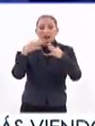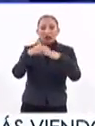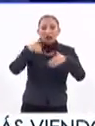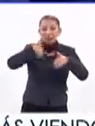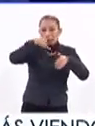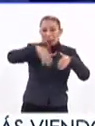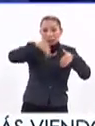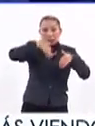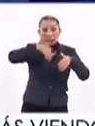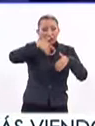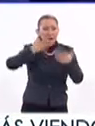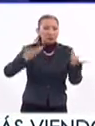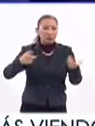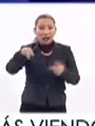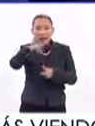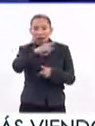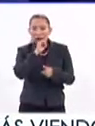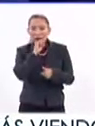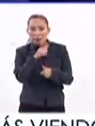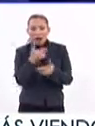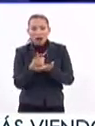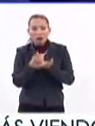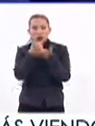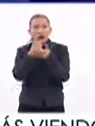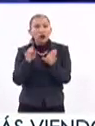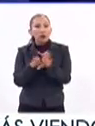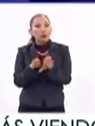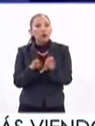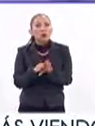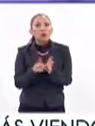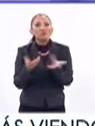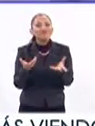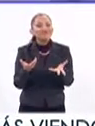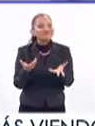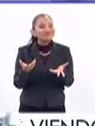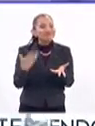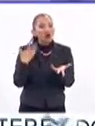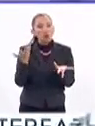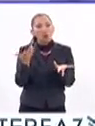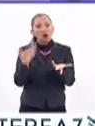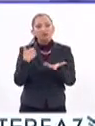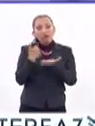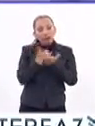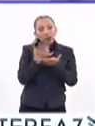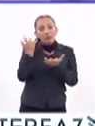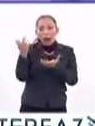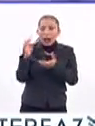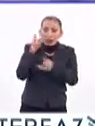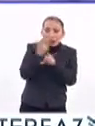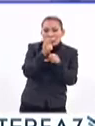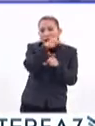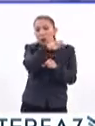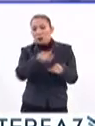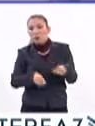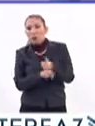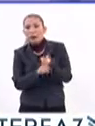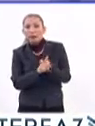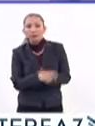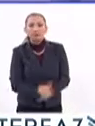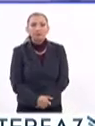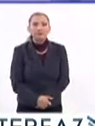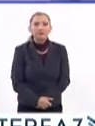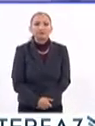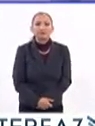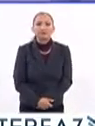etcétera, y pues de alguna forma que ellos también sirvan como una especie de catalizador para poder detectar ese tipo de situaciones,